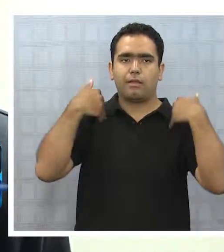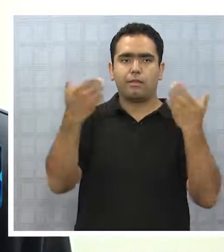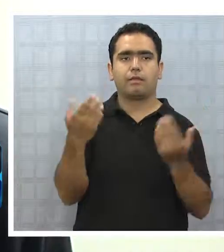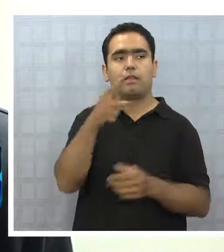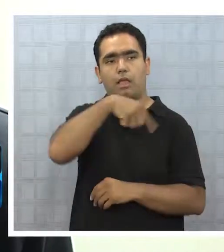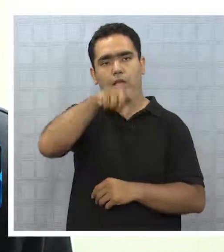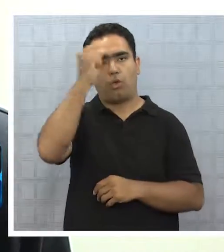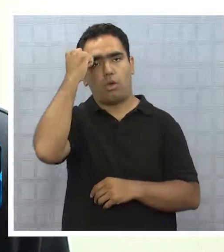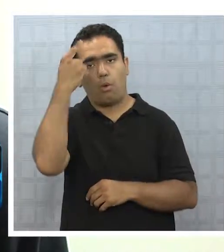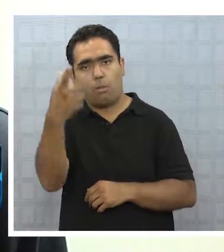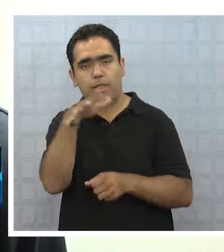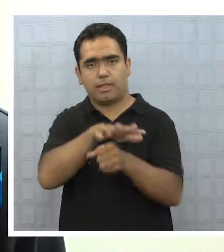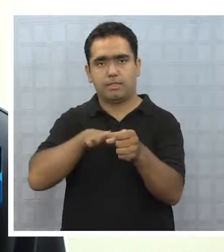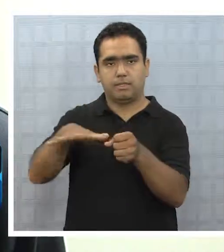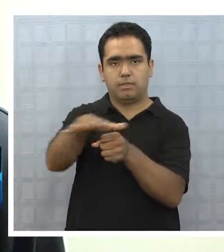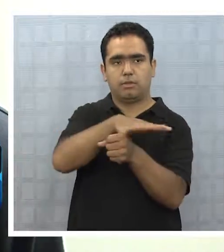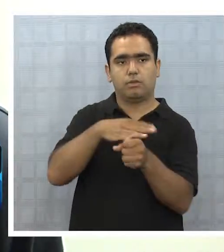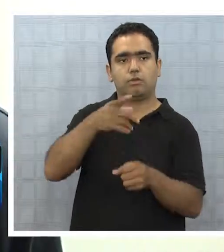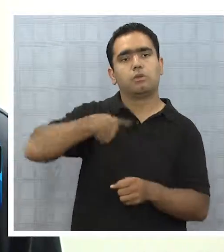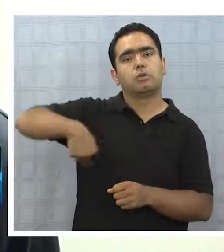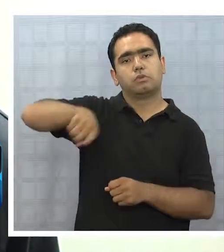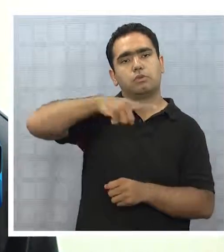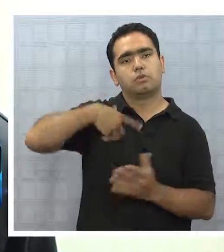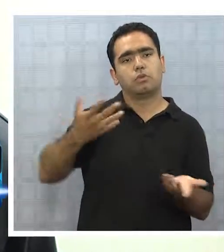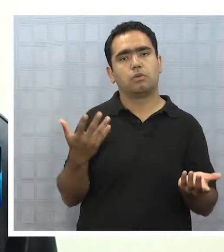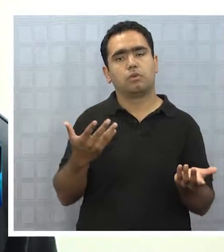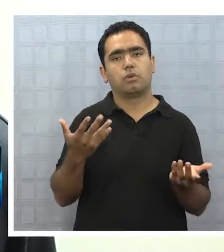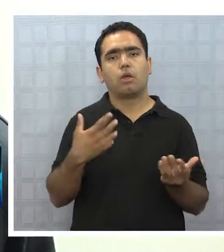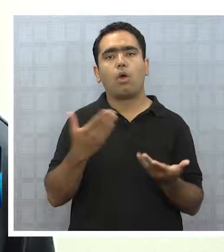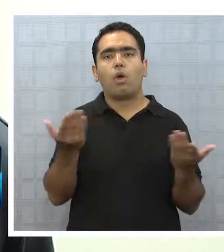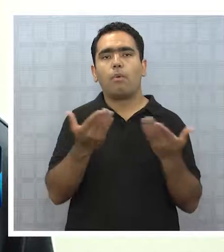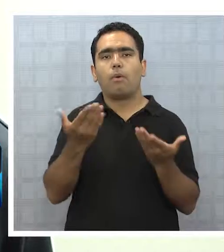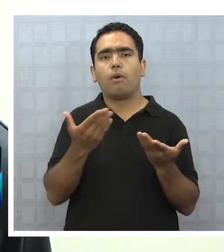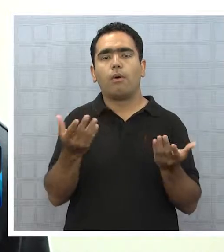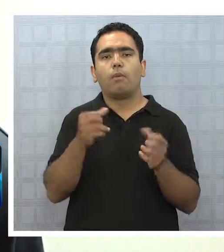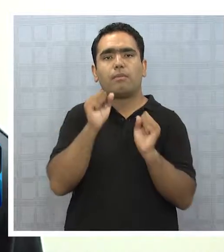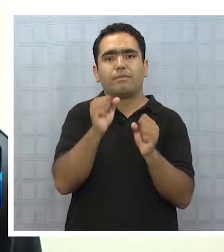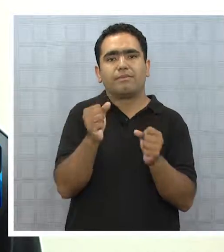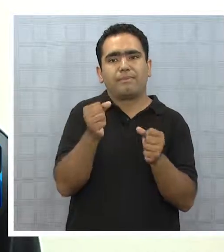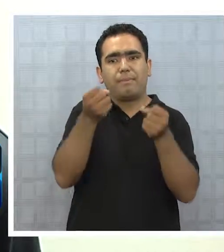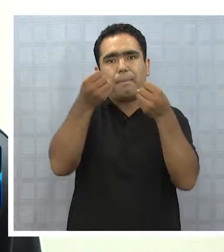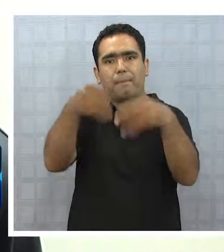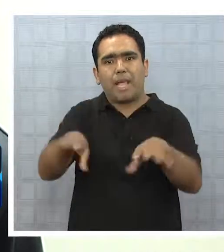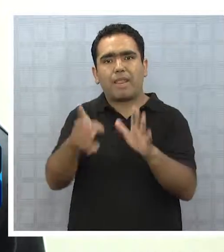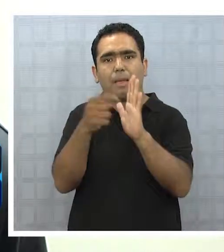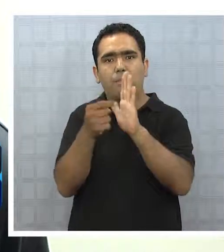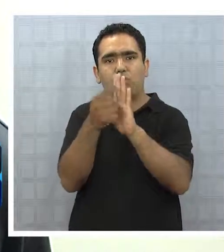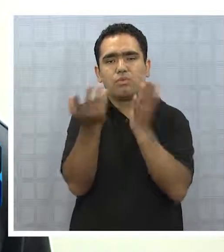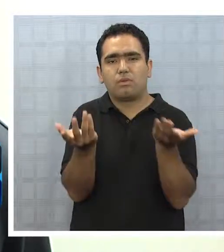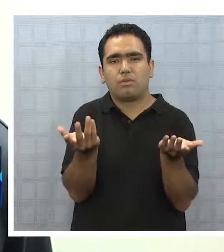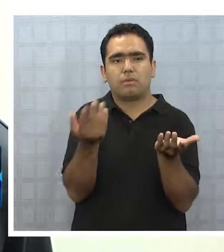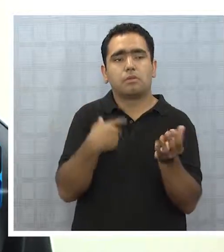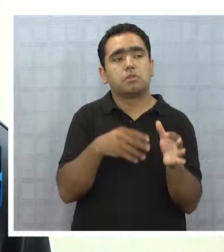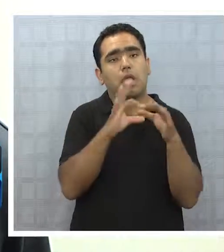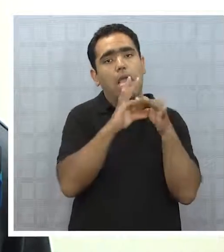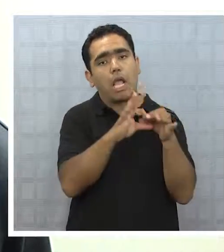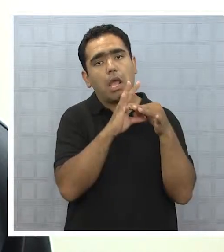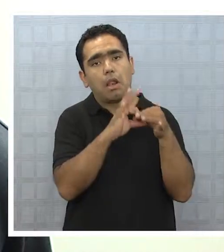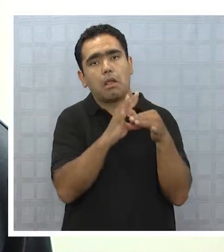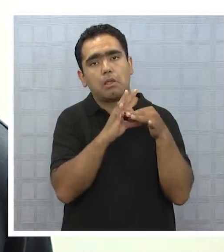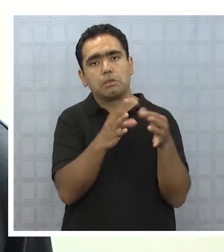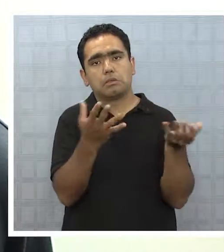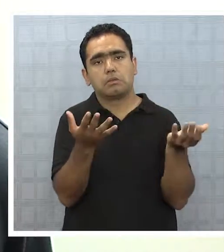Entendieron un poco la situación por la cual estamos pasando nosotros, el riesgo de perder muchos puntos. Así que estamos